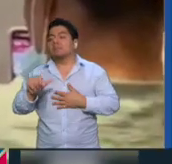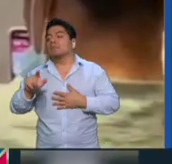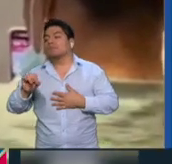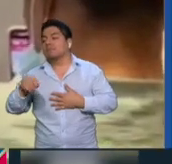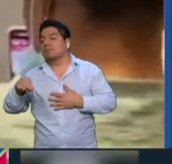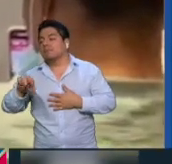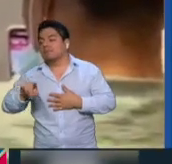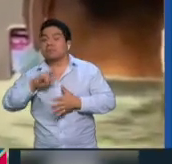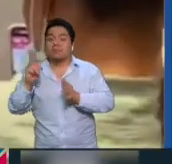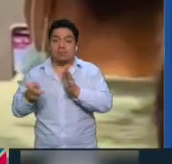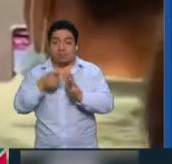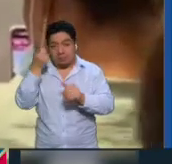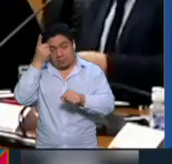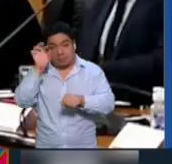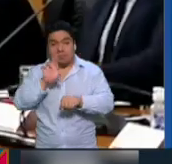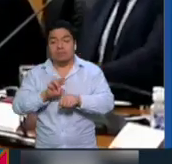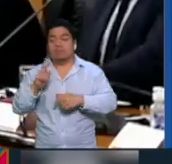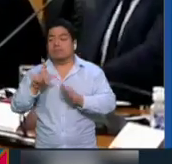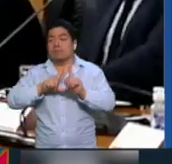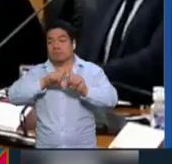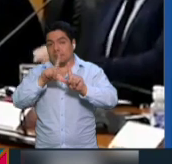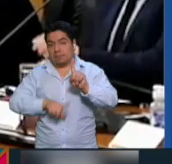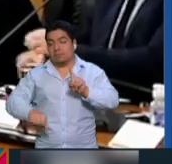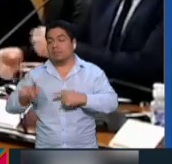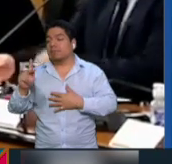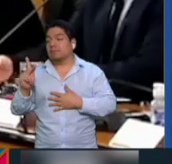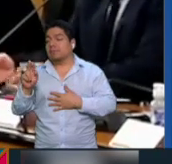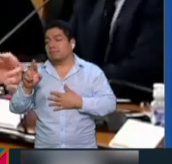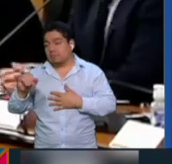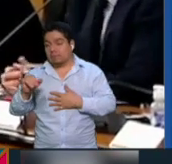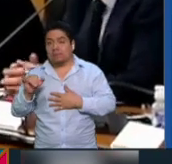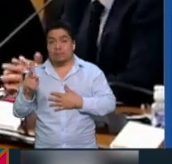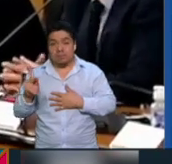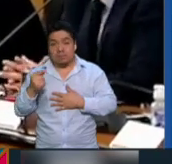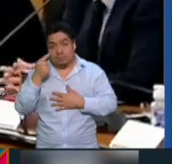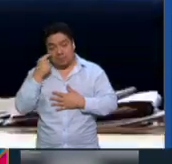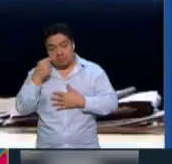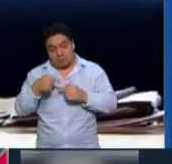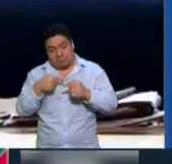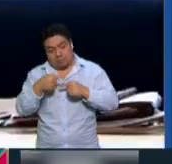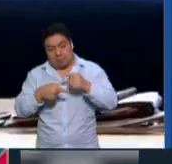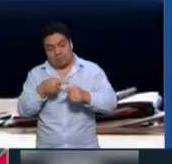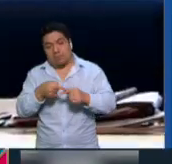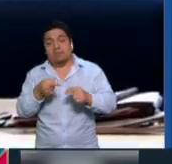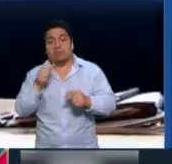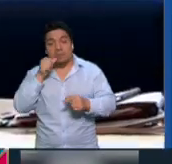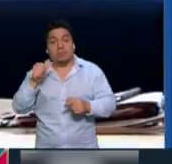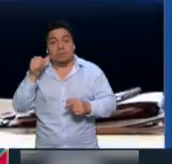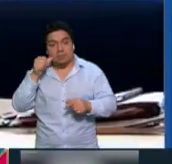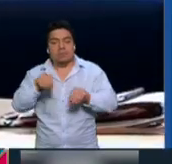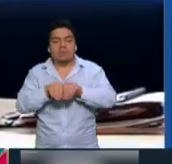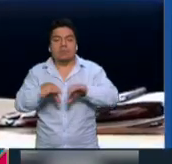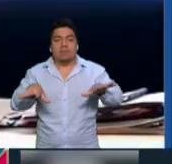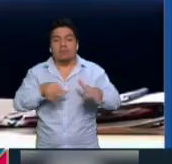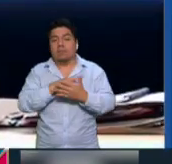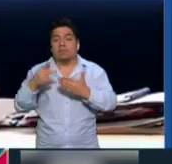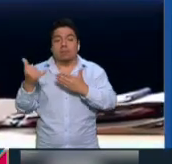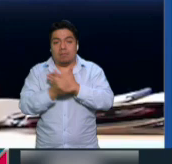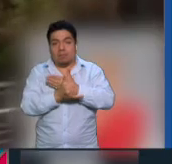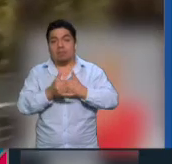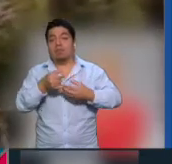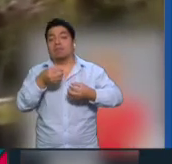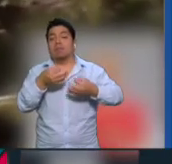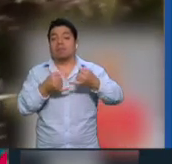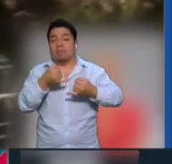Moreno buscar su reelección como dirigente nacional de ese partido. Bueno, pues en seguimiento a esto le comento que ayer se hizo público el proyecto del magistrado